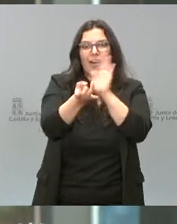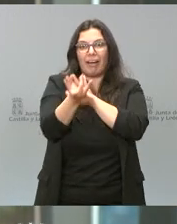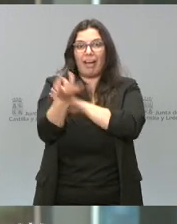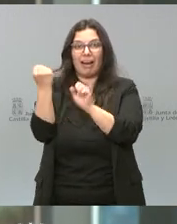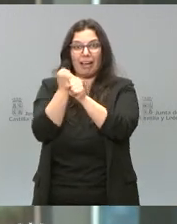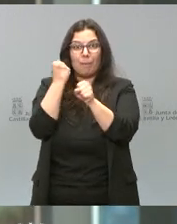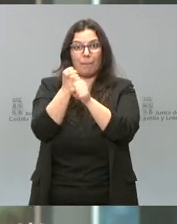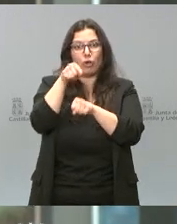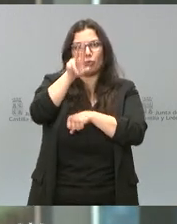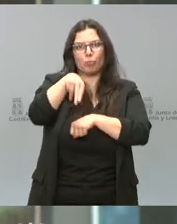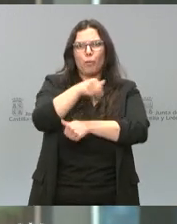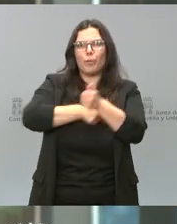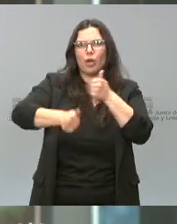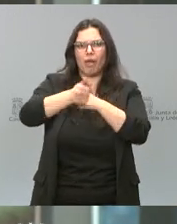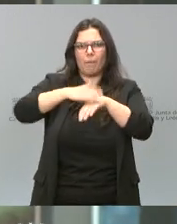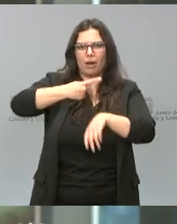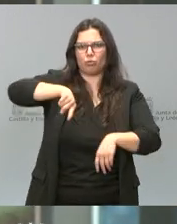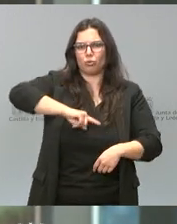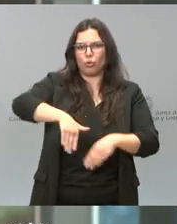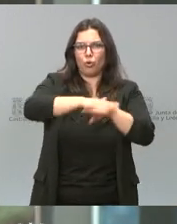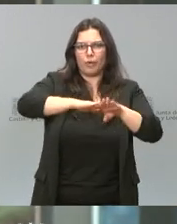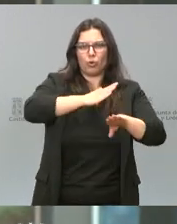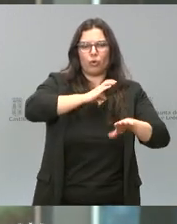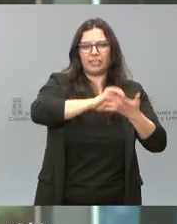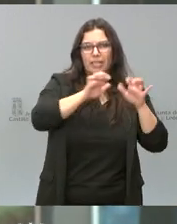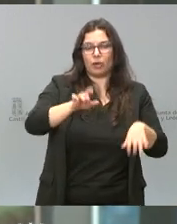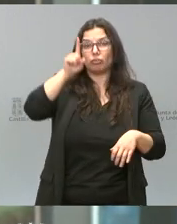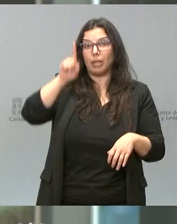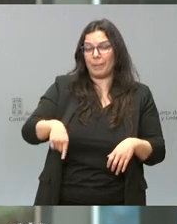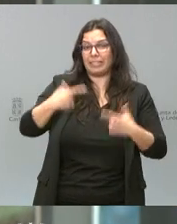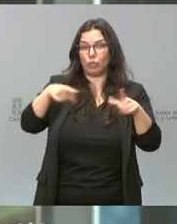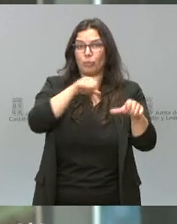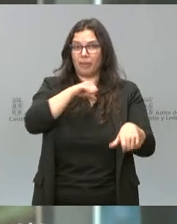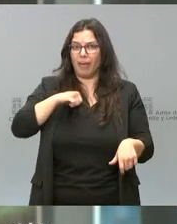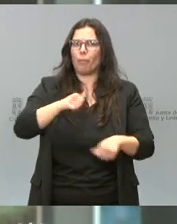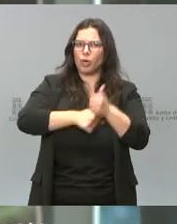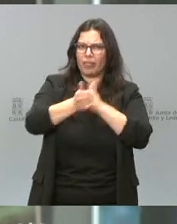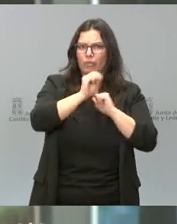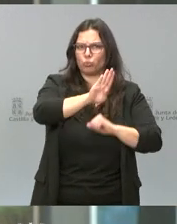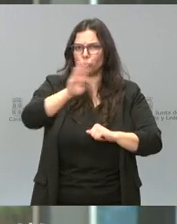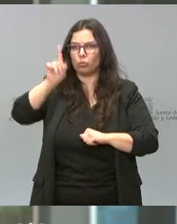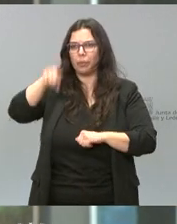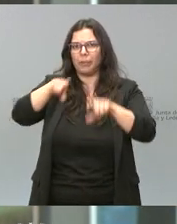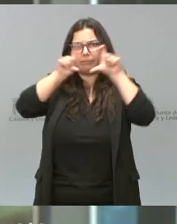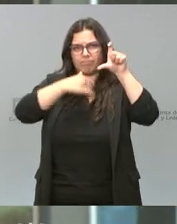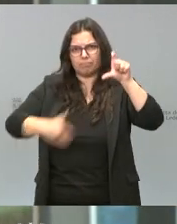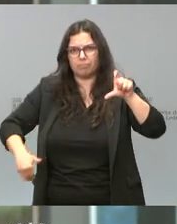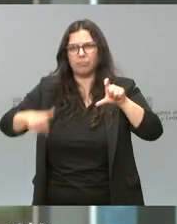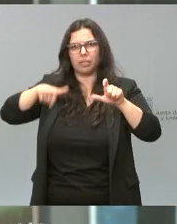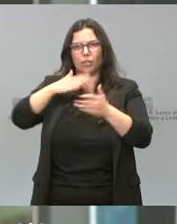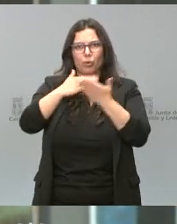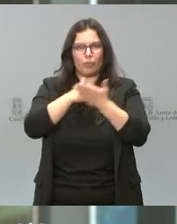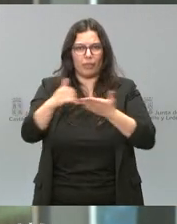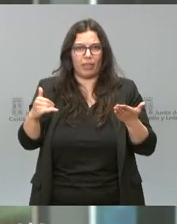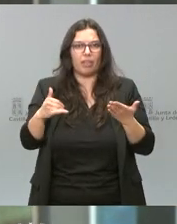una prioridad para el Gobierno de Castilla y León, una prioridad para el sector privado y es una prioridad para los empresarios de la comunidad